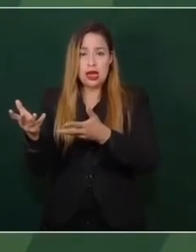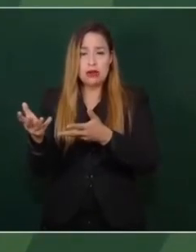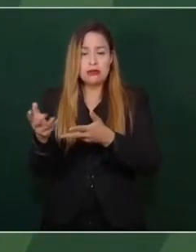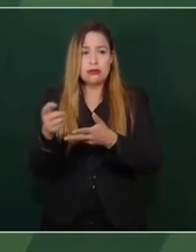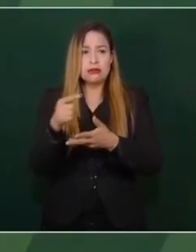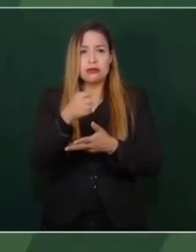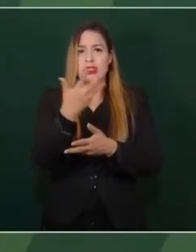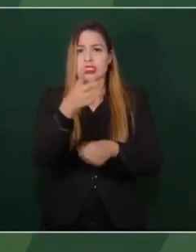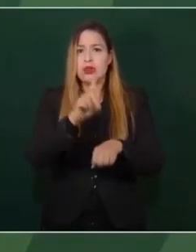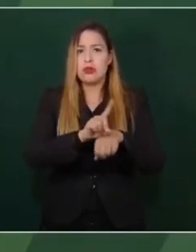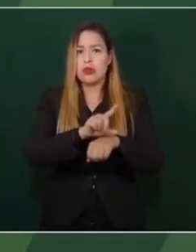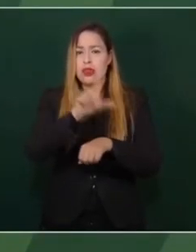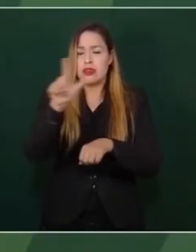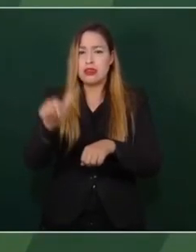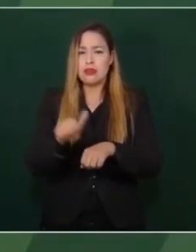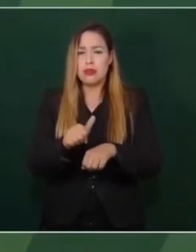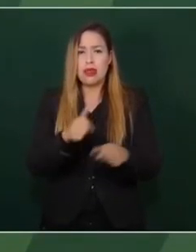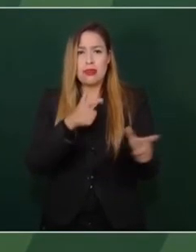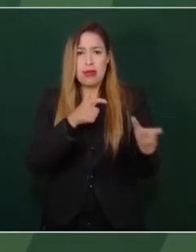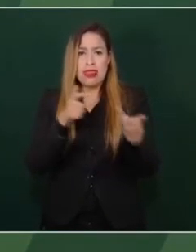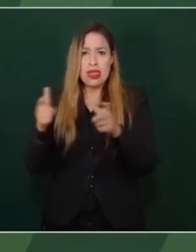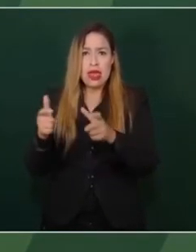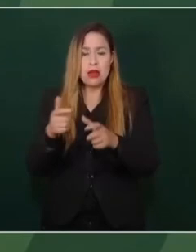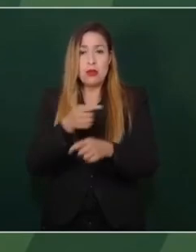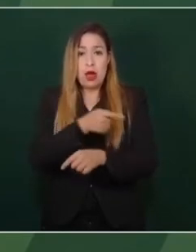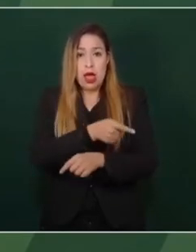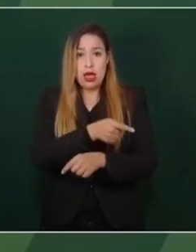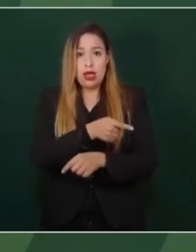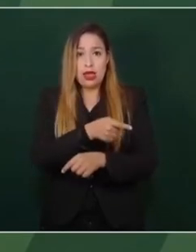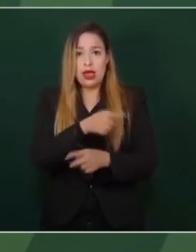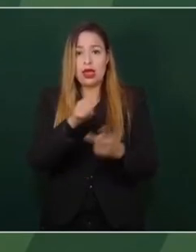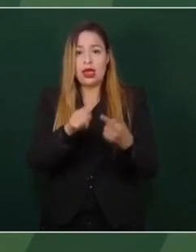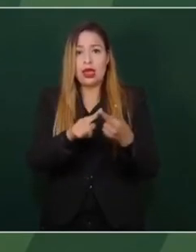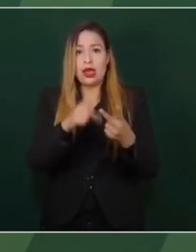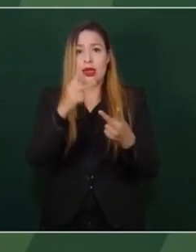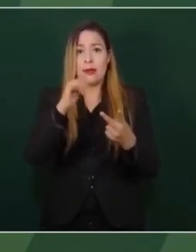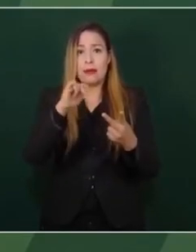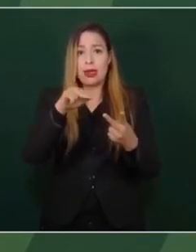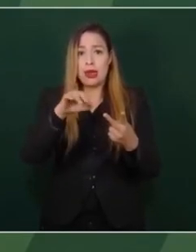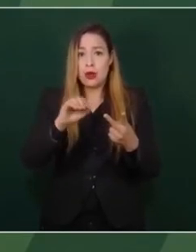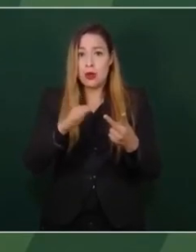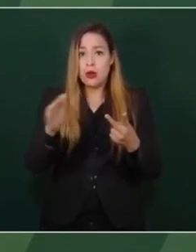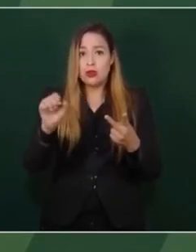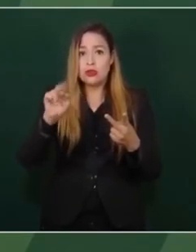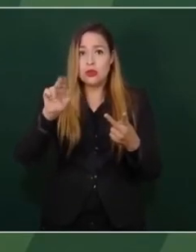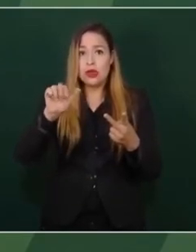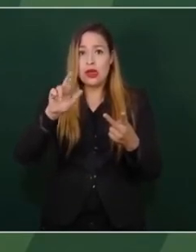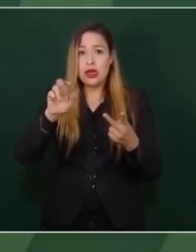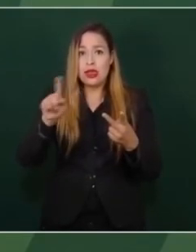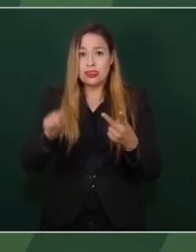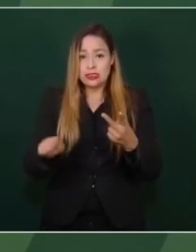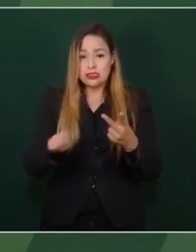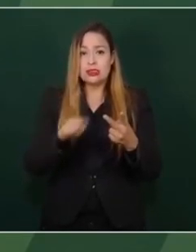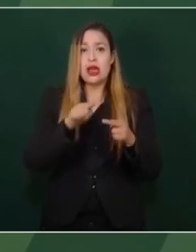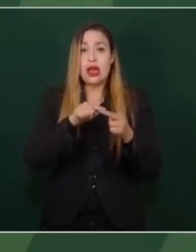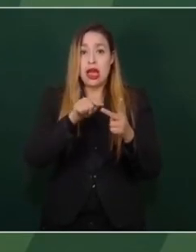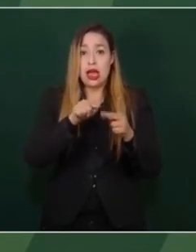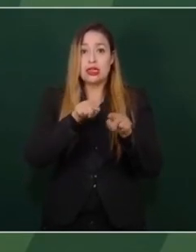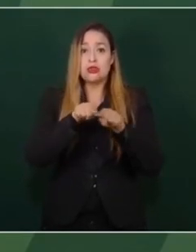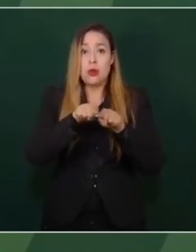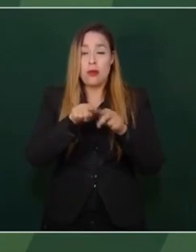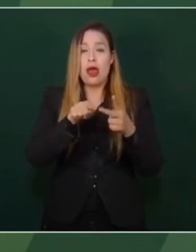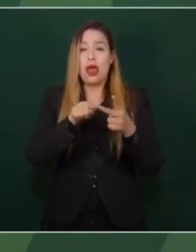y matarlo a Mansalva, a él, a Pino Suárez, a su hermano, la tortura a su